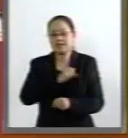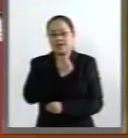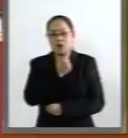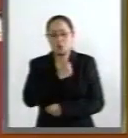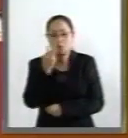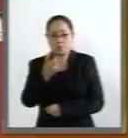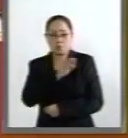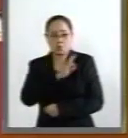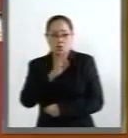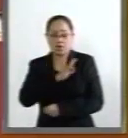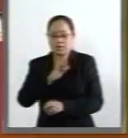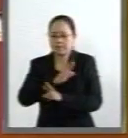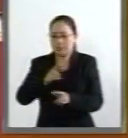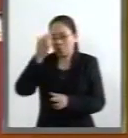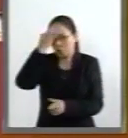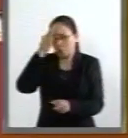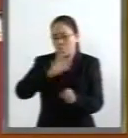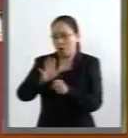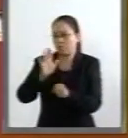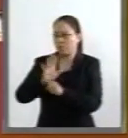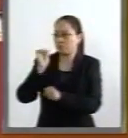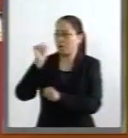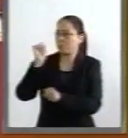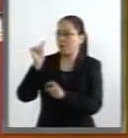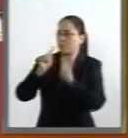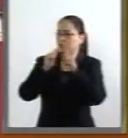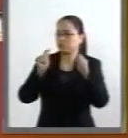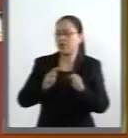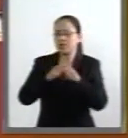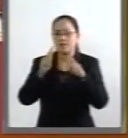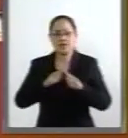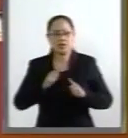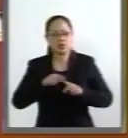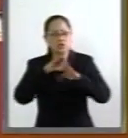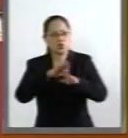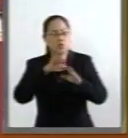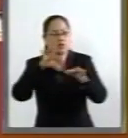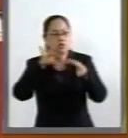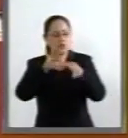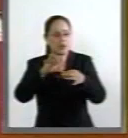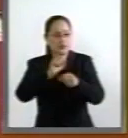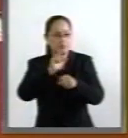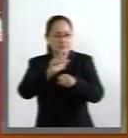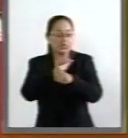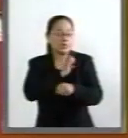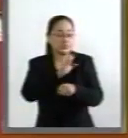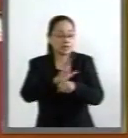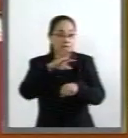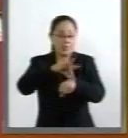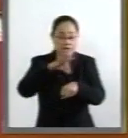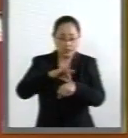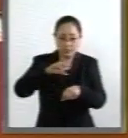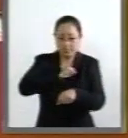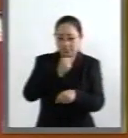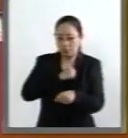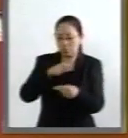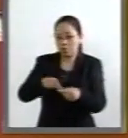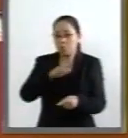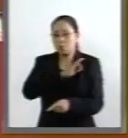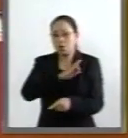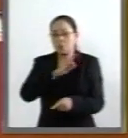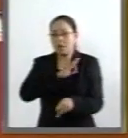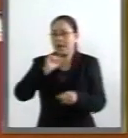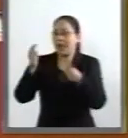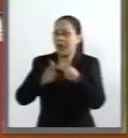una persona de reconocidos méritos académicos en las disciplinas médicas y de salud pública y que haya publicado